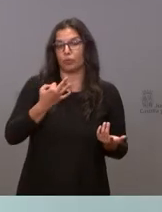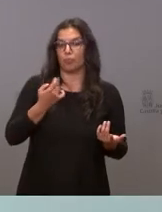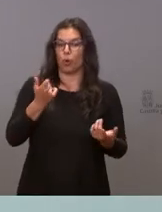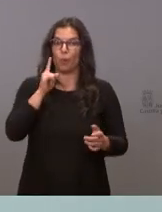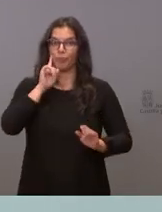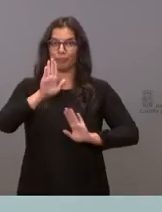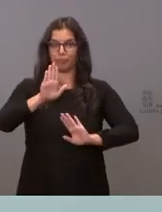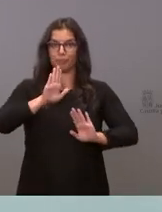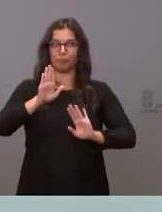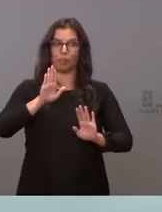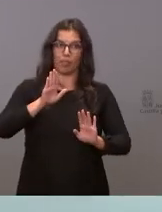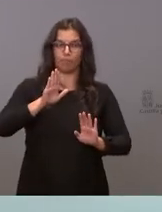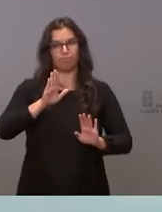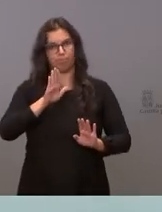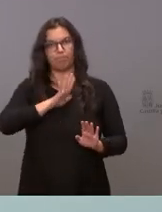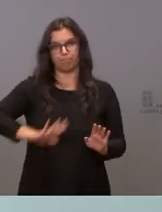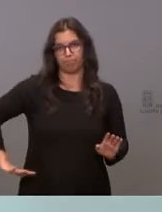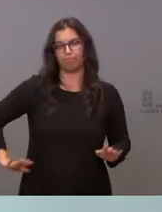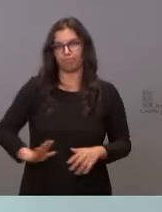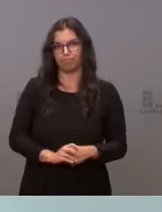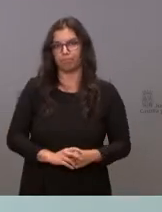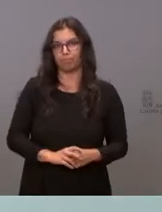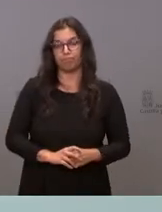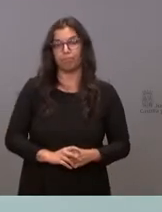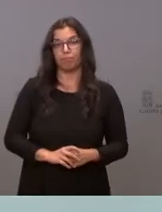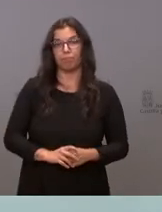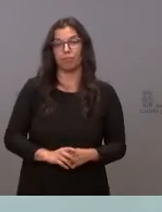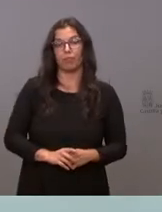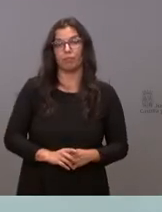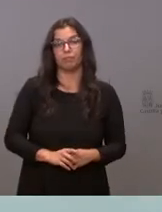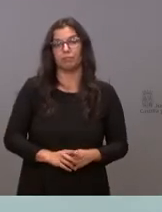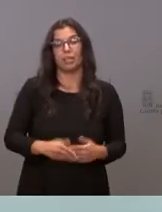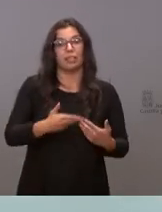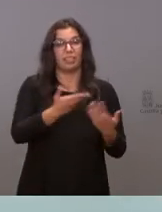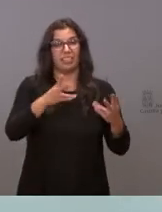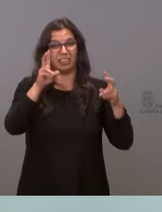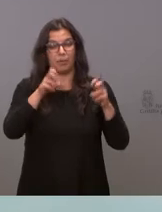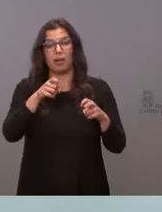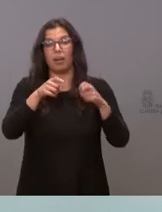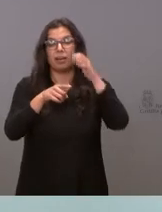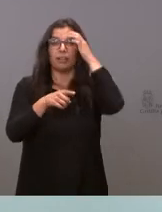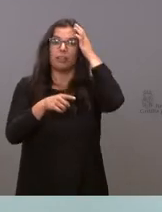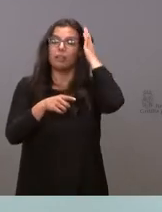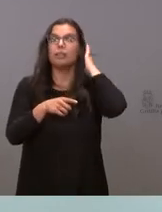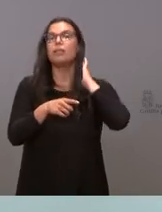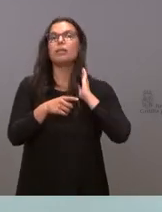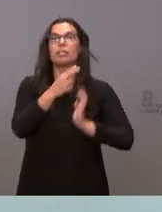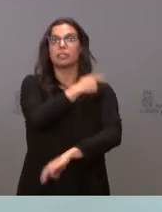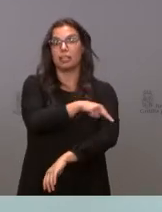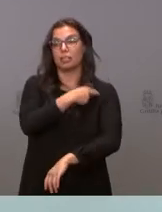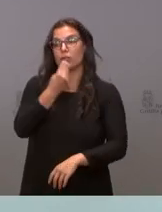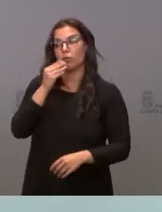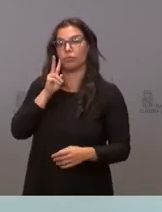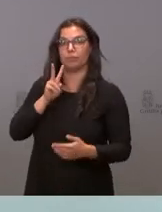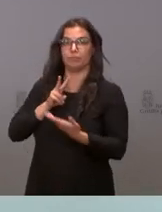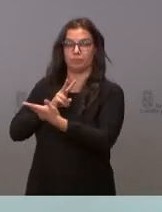prudencia. Del resto del tema sanitario, yo le cedo